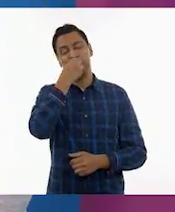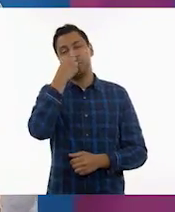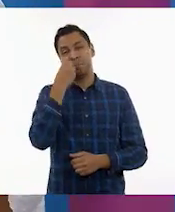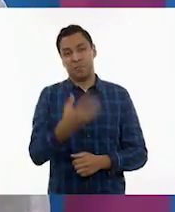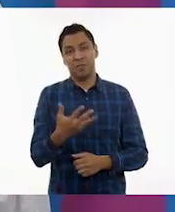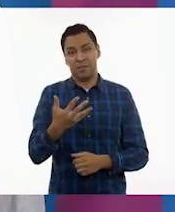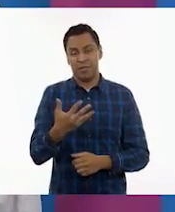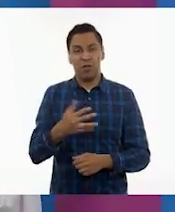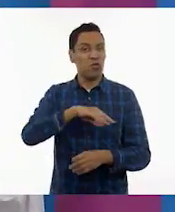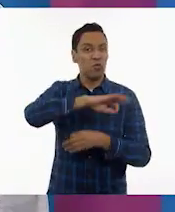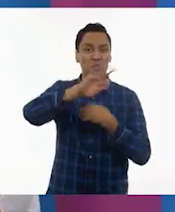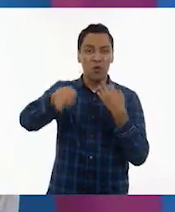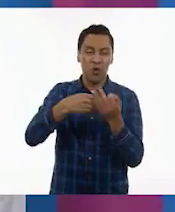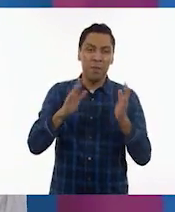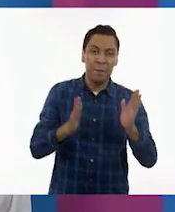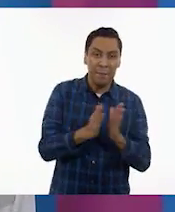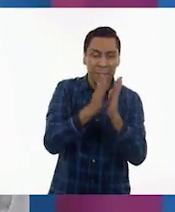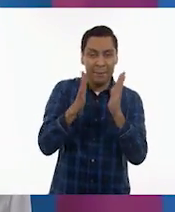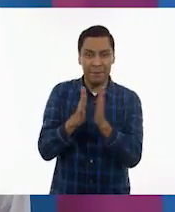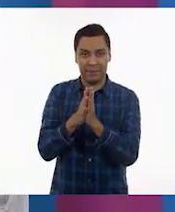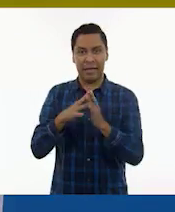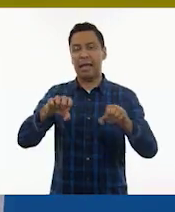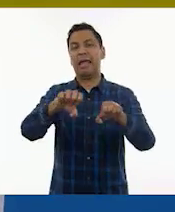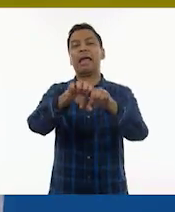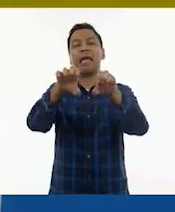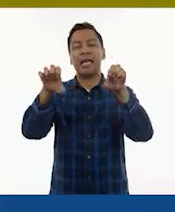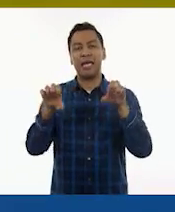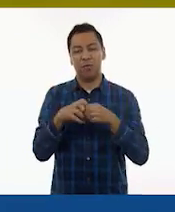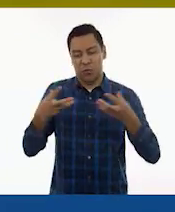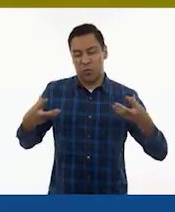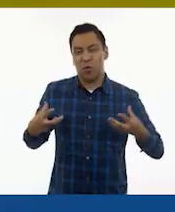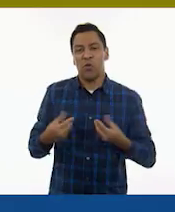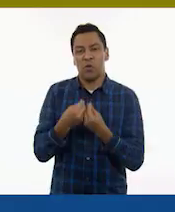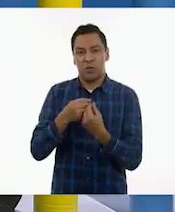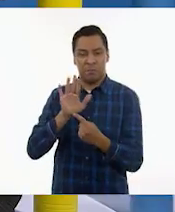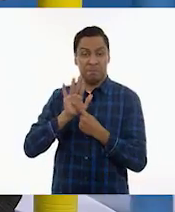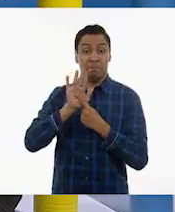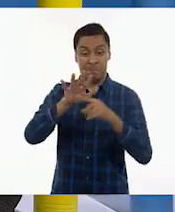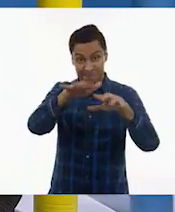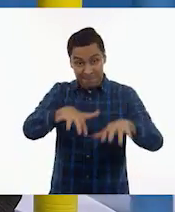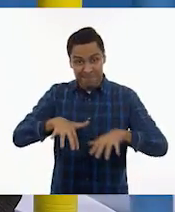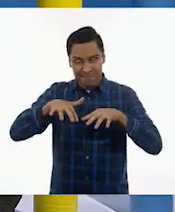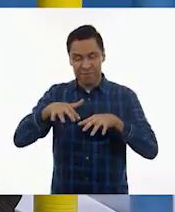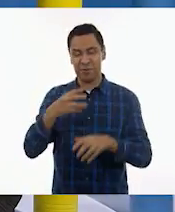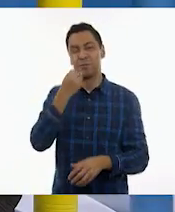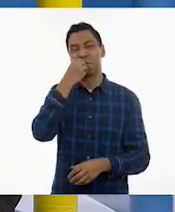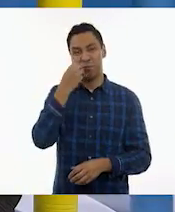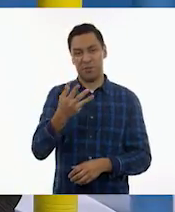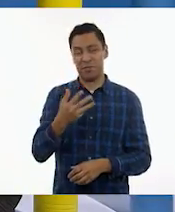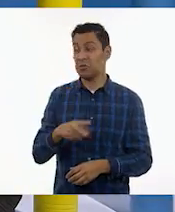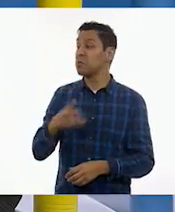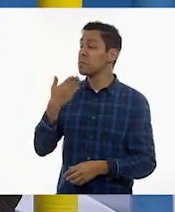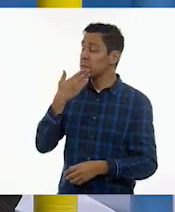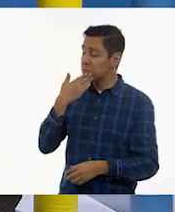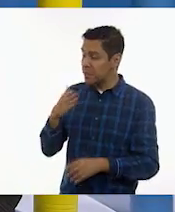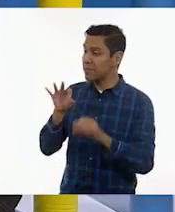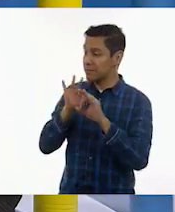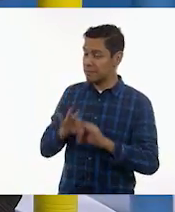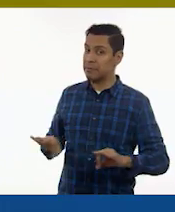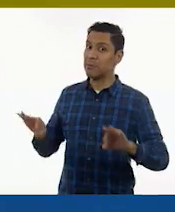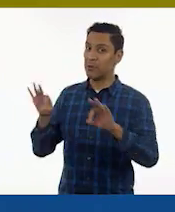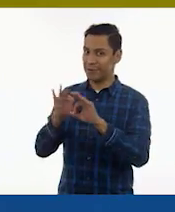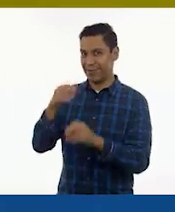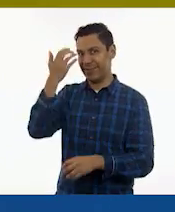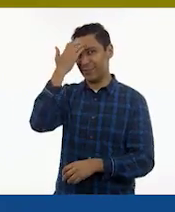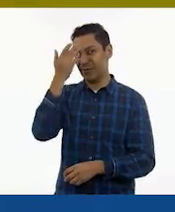colaborar en equipo y llegar a algo entre todos. Muy bien, eso es muy importante, que lo sepan todos